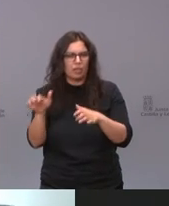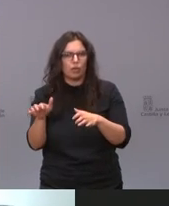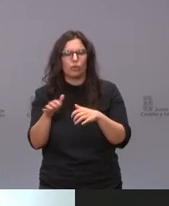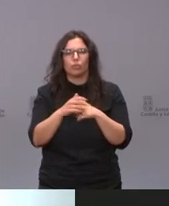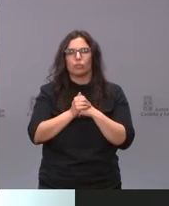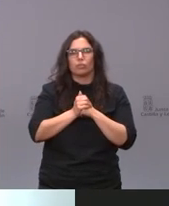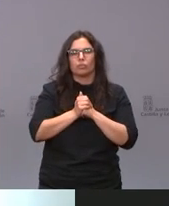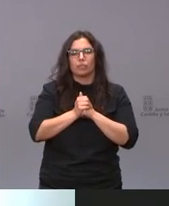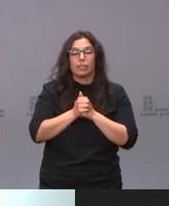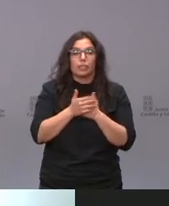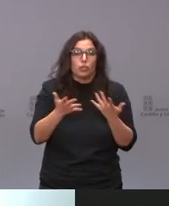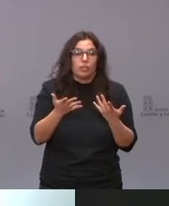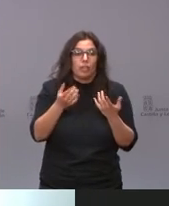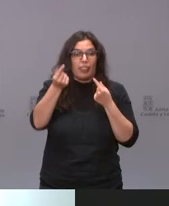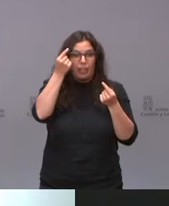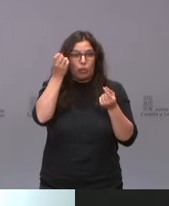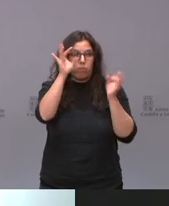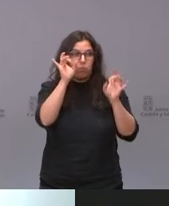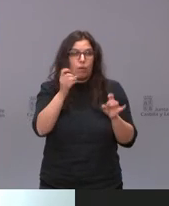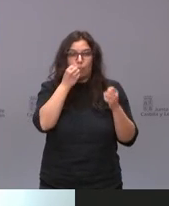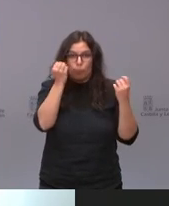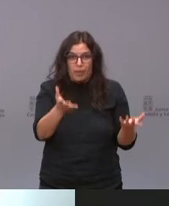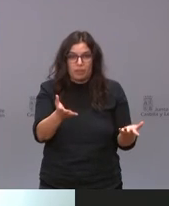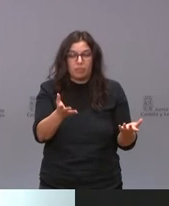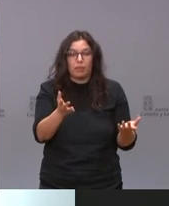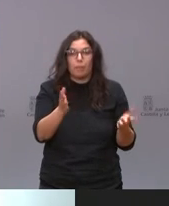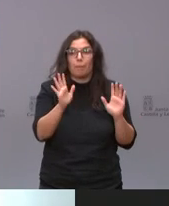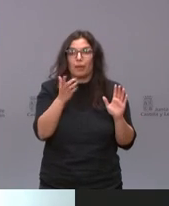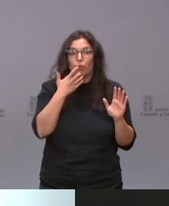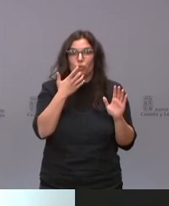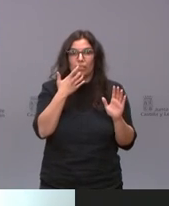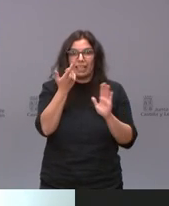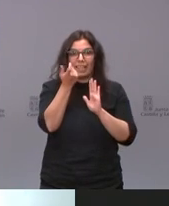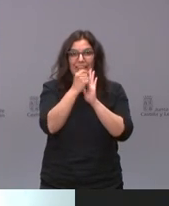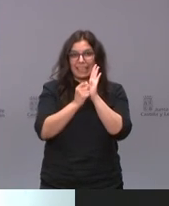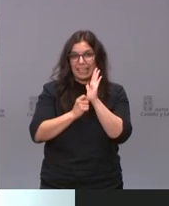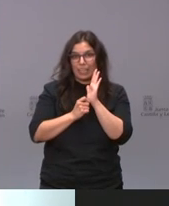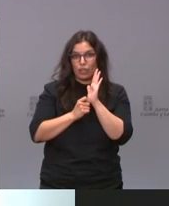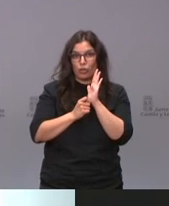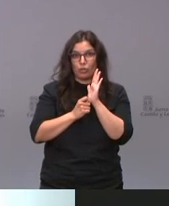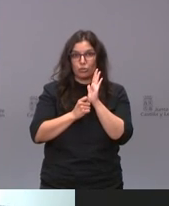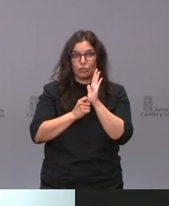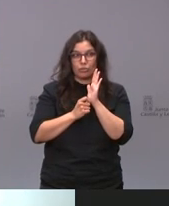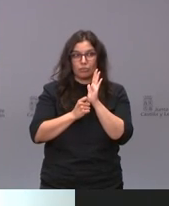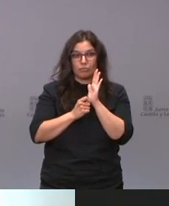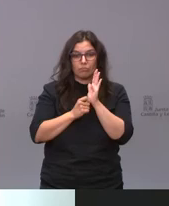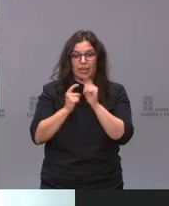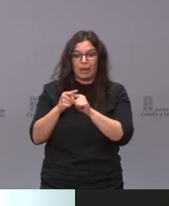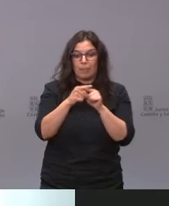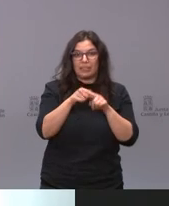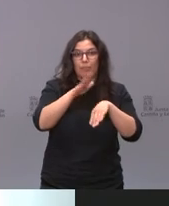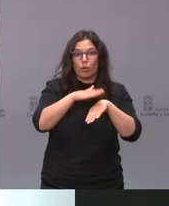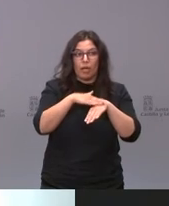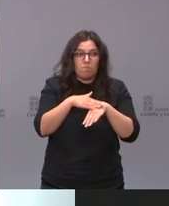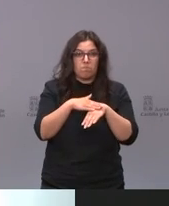entonces claro publicar esos datos está muy bien pero si no va acompañado de los criterios por los que se reparte el dinero es como no